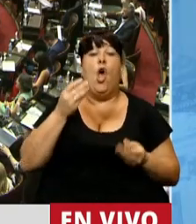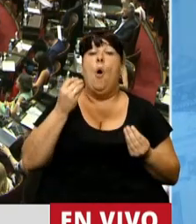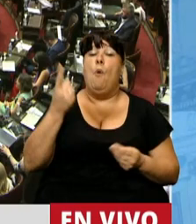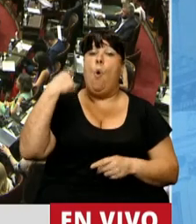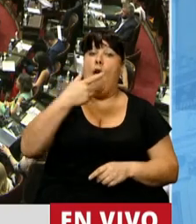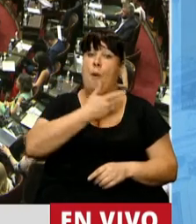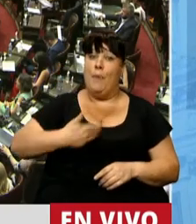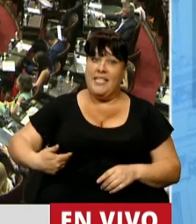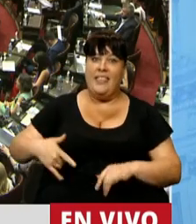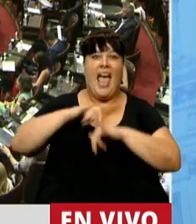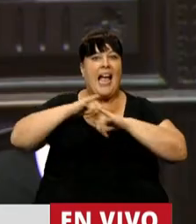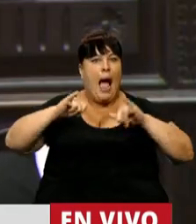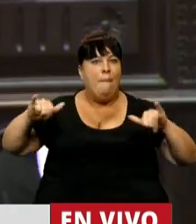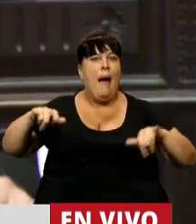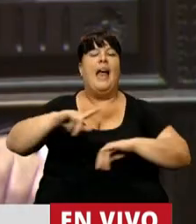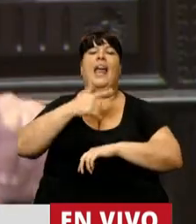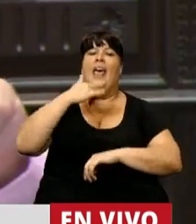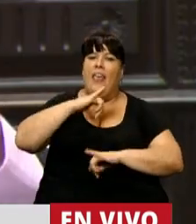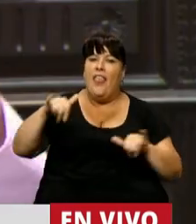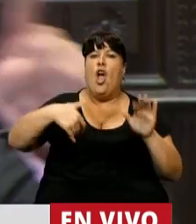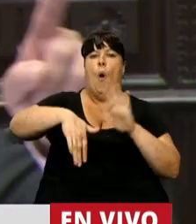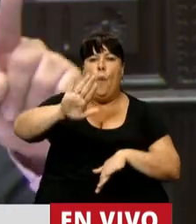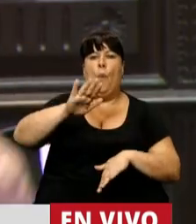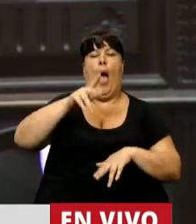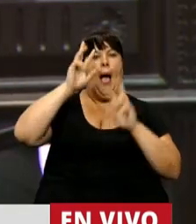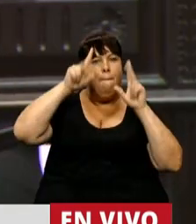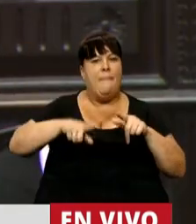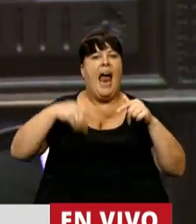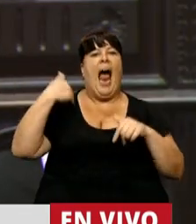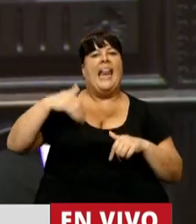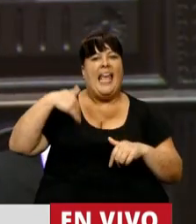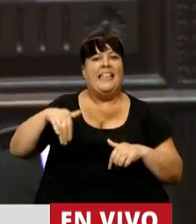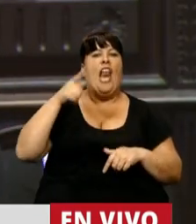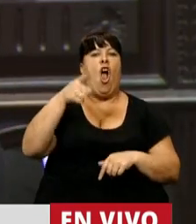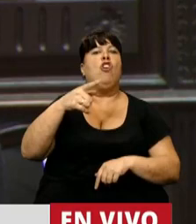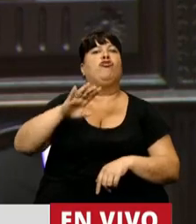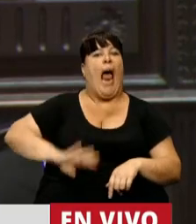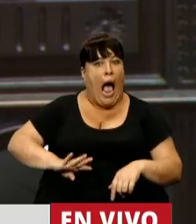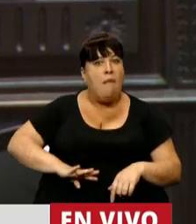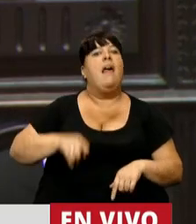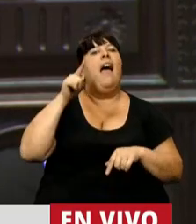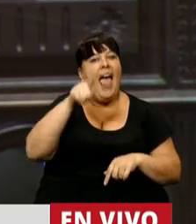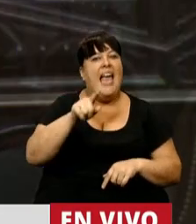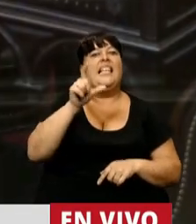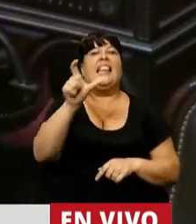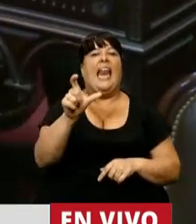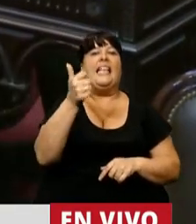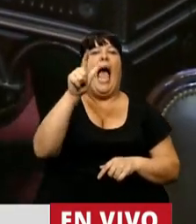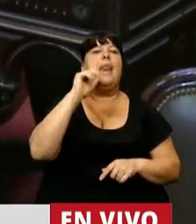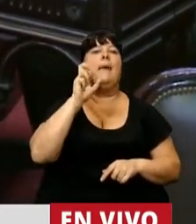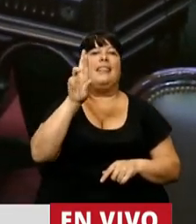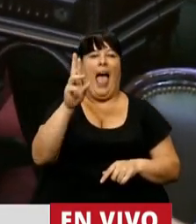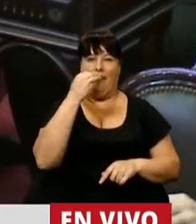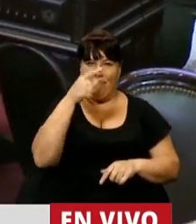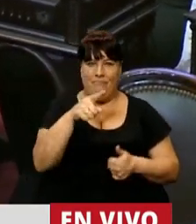cuando nuestro Presidente en la campaña hablaba de que iba a poner en marcha el plan de Argentina contra el hambre, ahí está la tarjeta alimentaria.